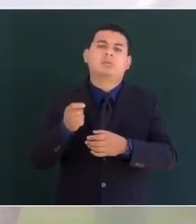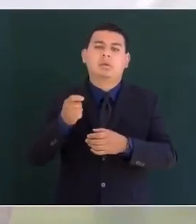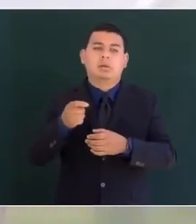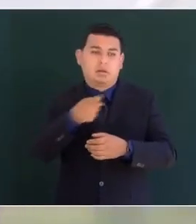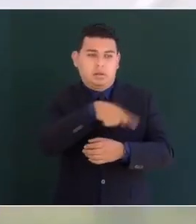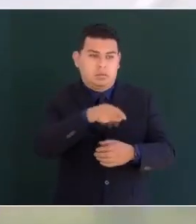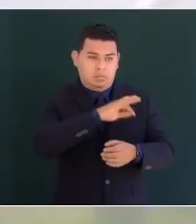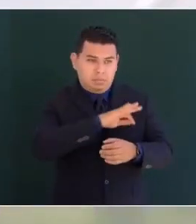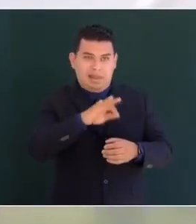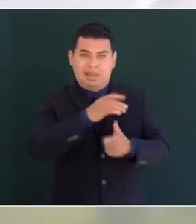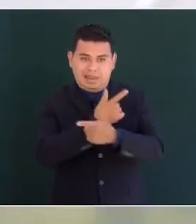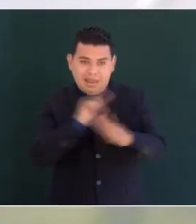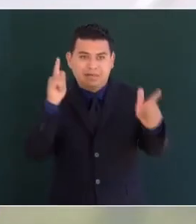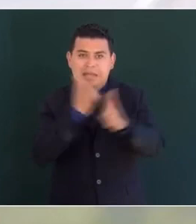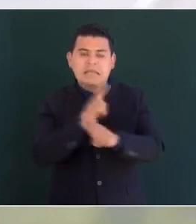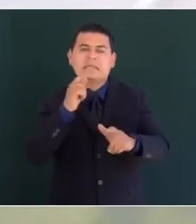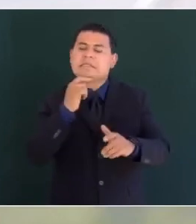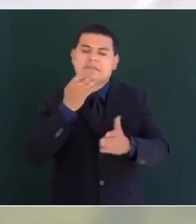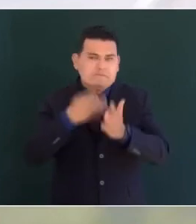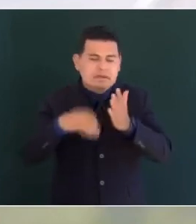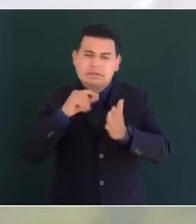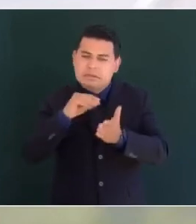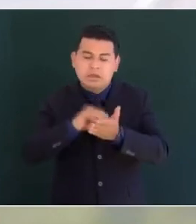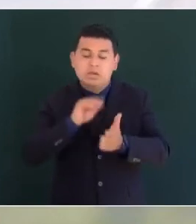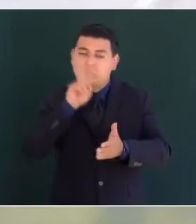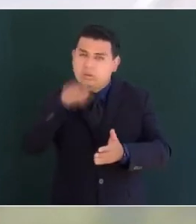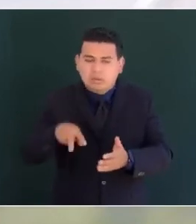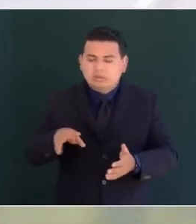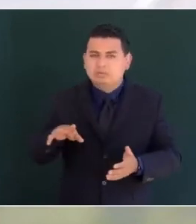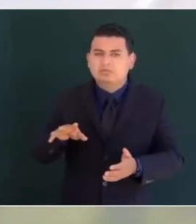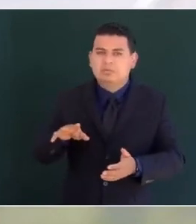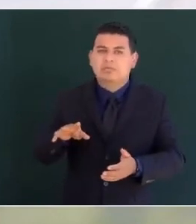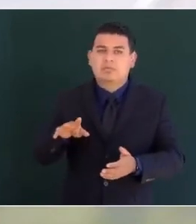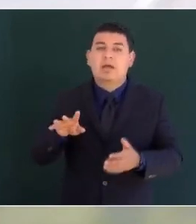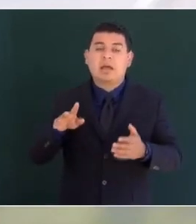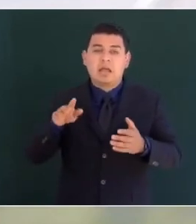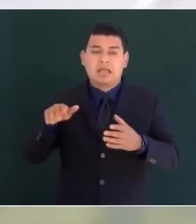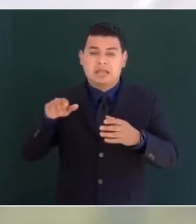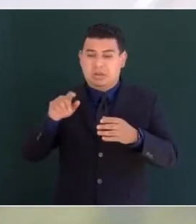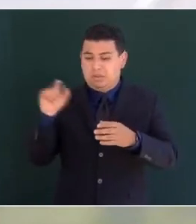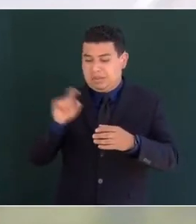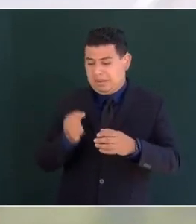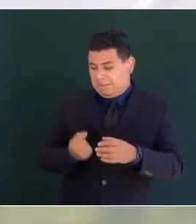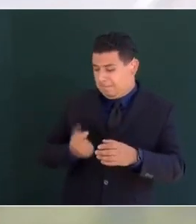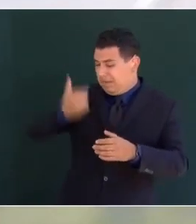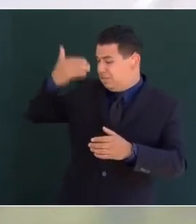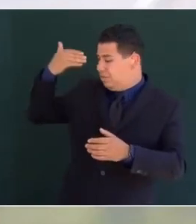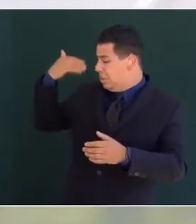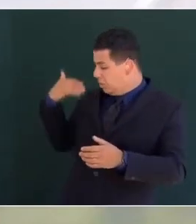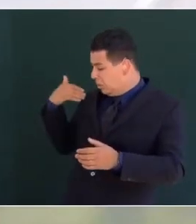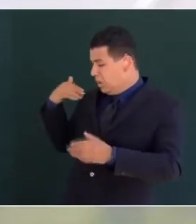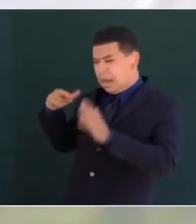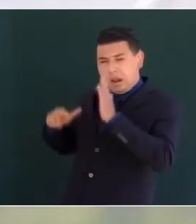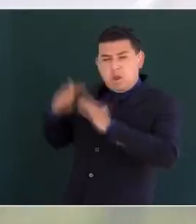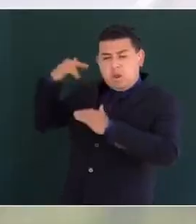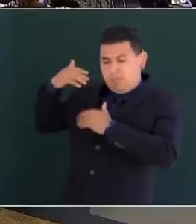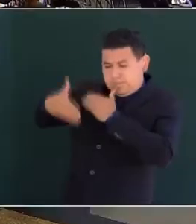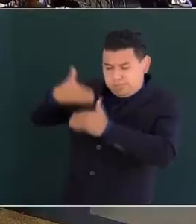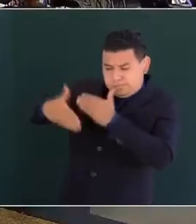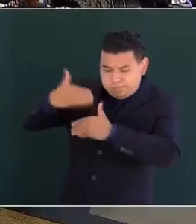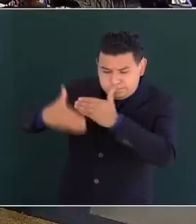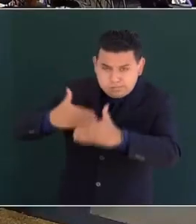libres es un hecho indiscutible que el movimiento original revolucionario